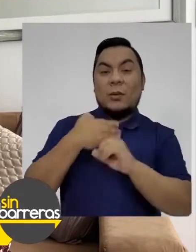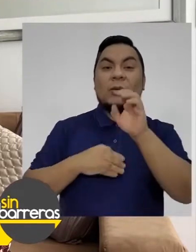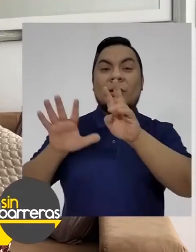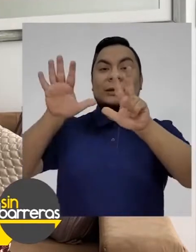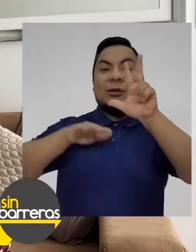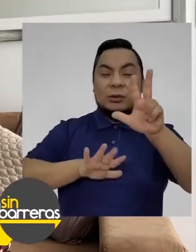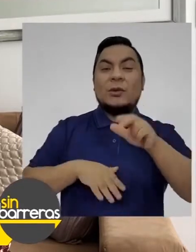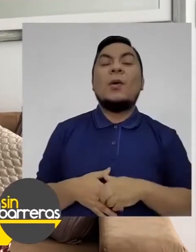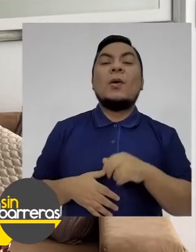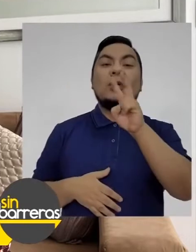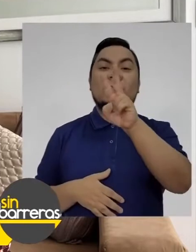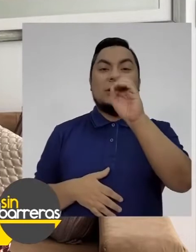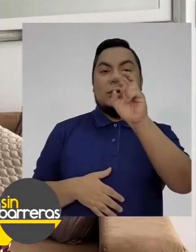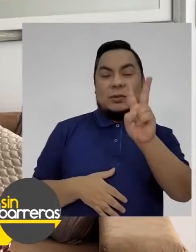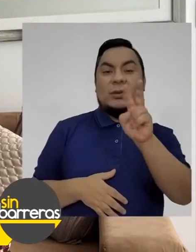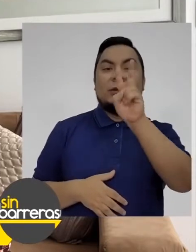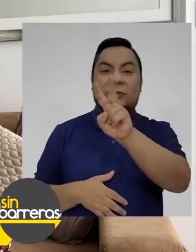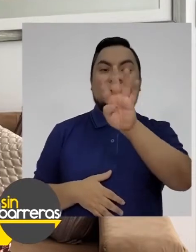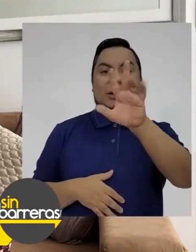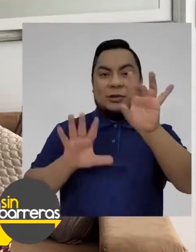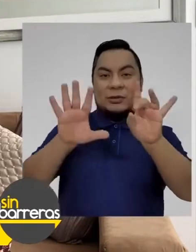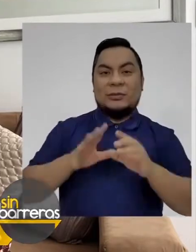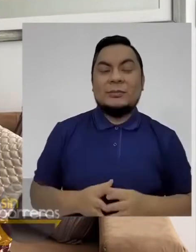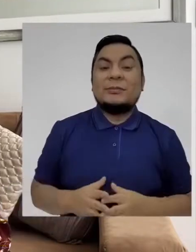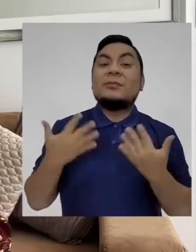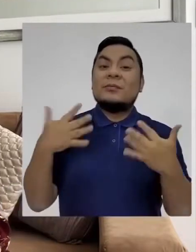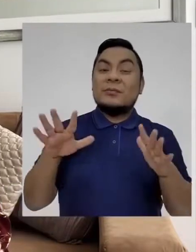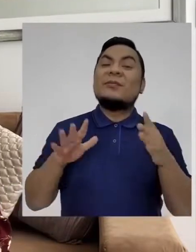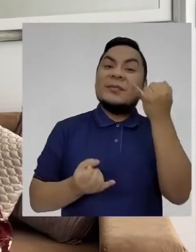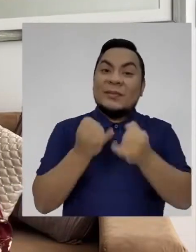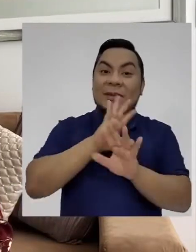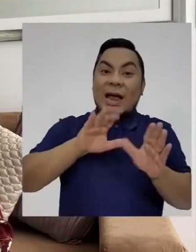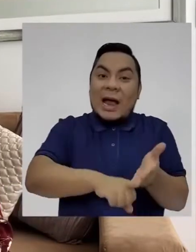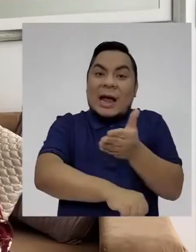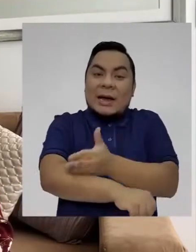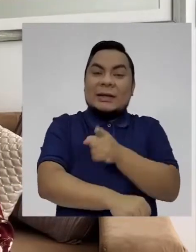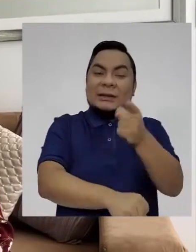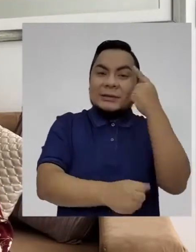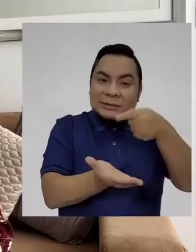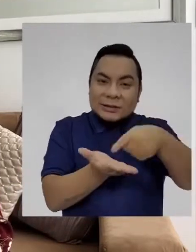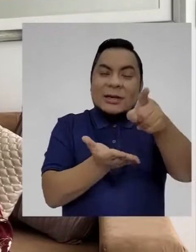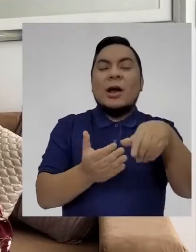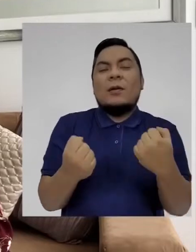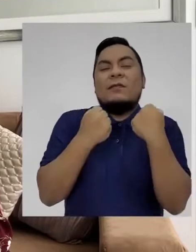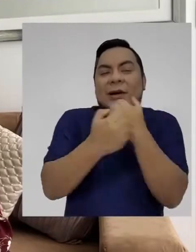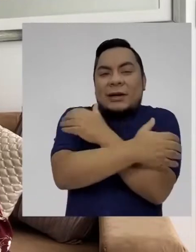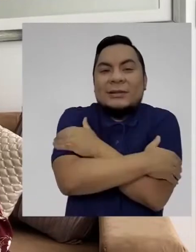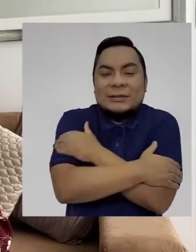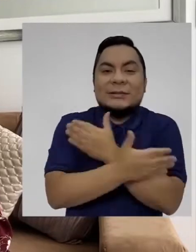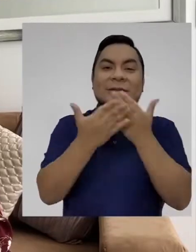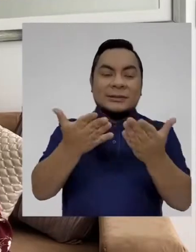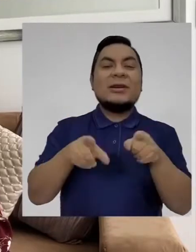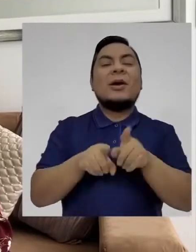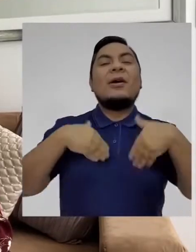938-202-248 No queremos terminar el programa sin enviar un fuerte